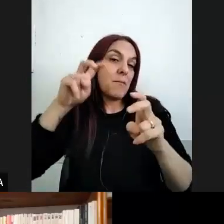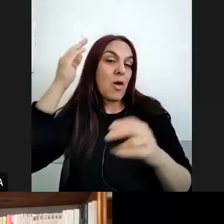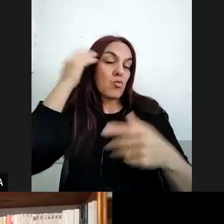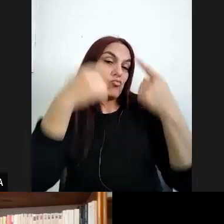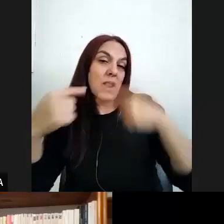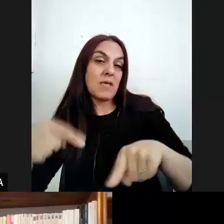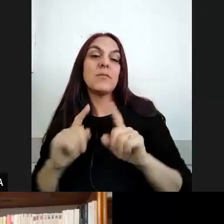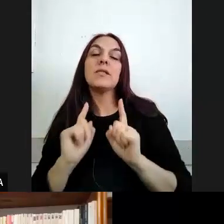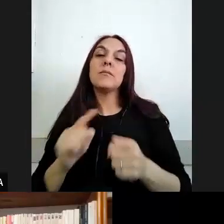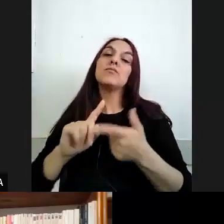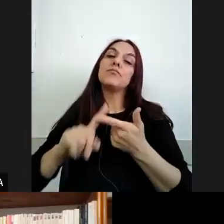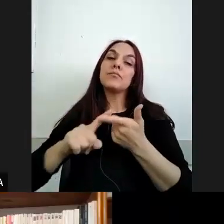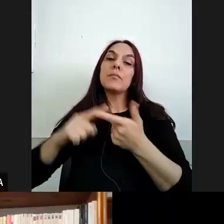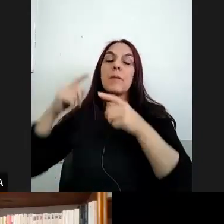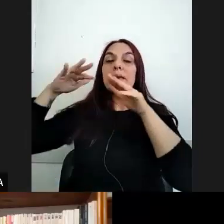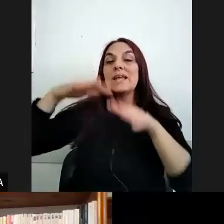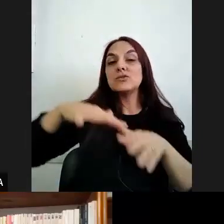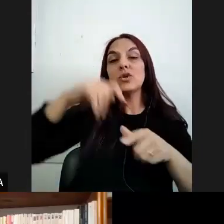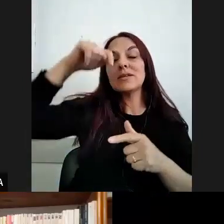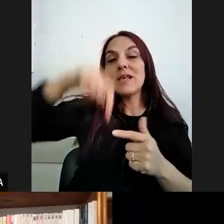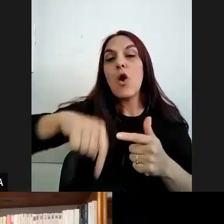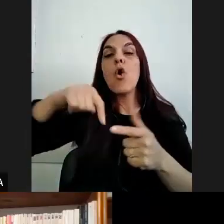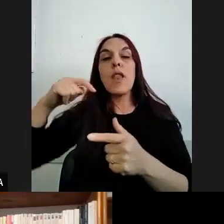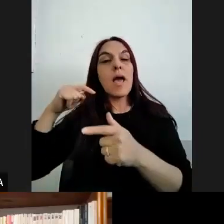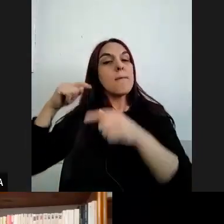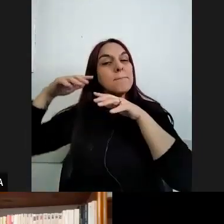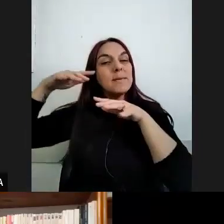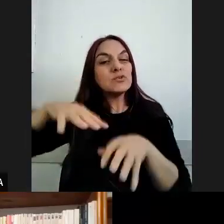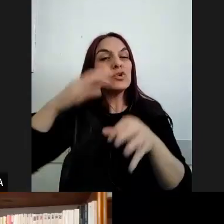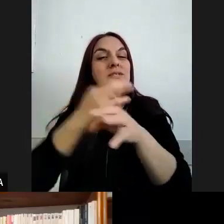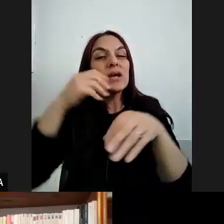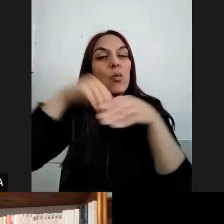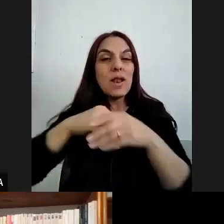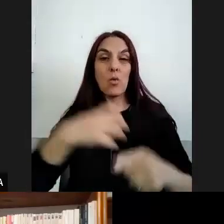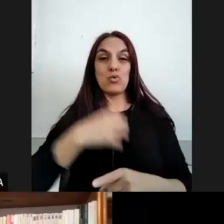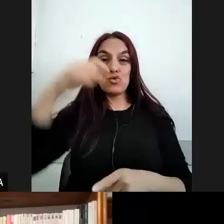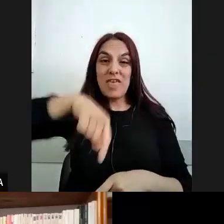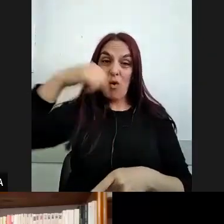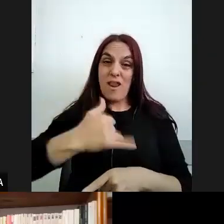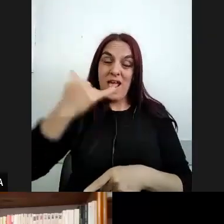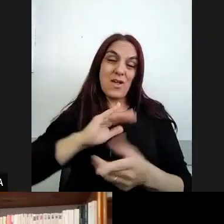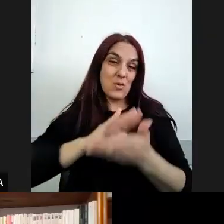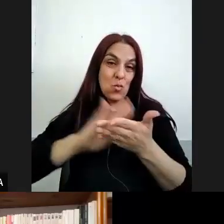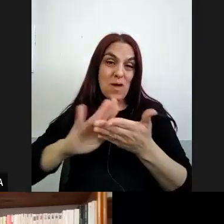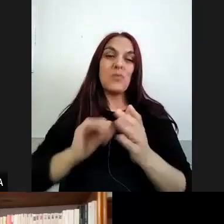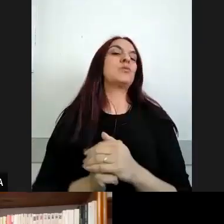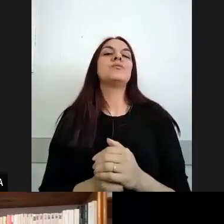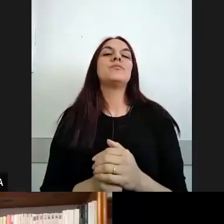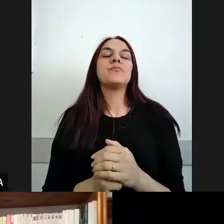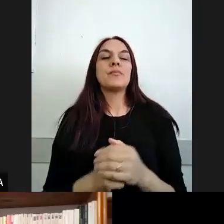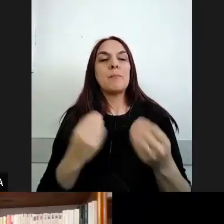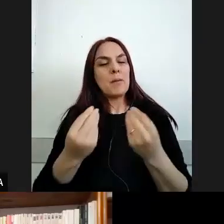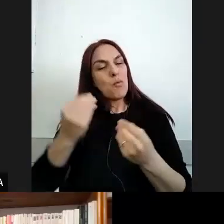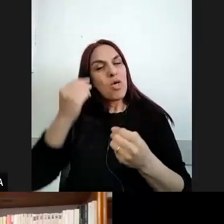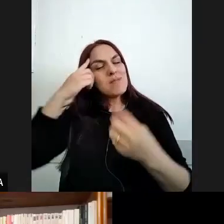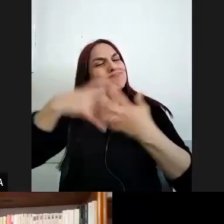migraciones contemporáneas y la migración en la escuela que son cursos actualmente digamos que se ofrecen para pensar estas relaciones